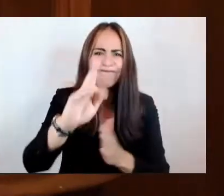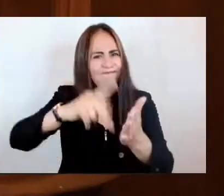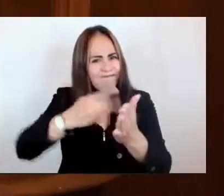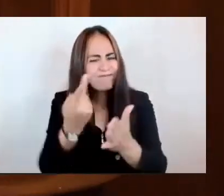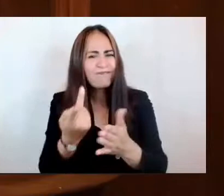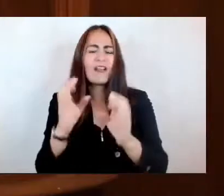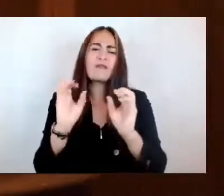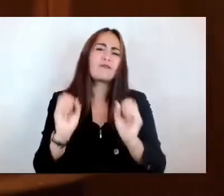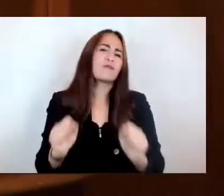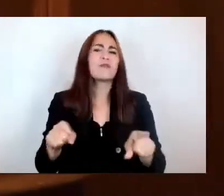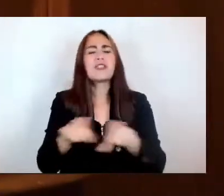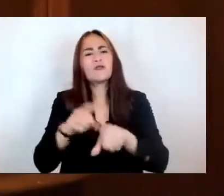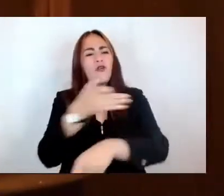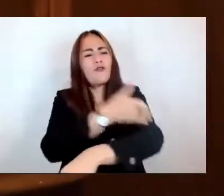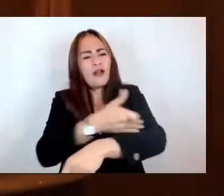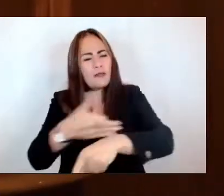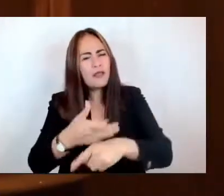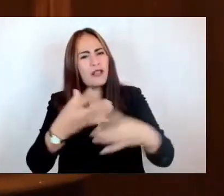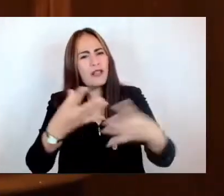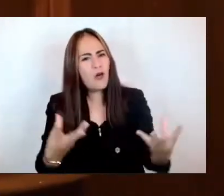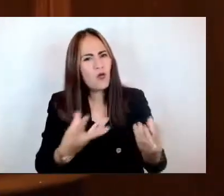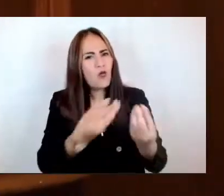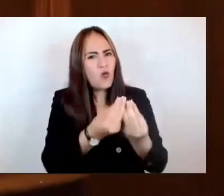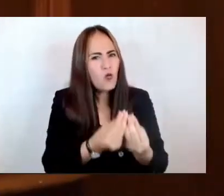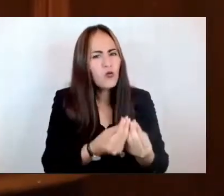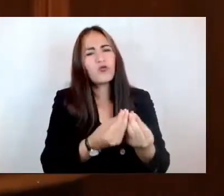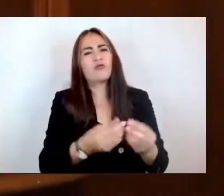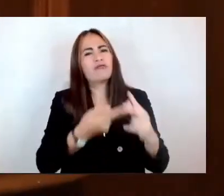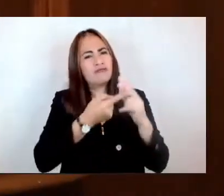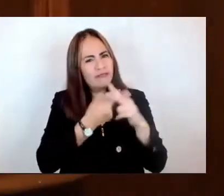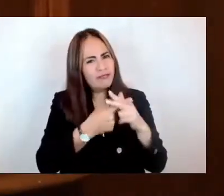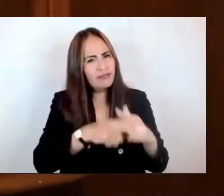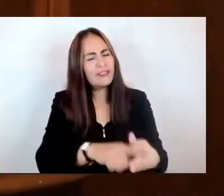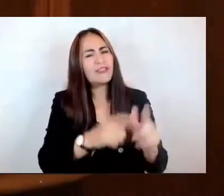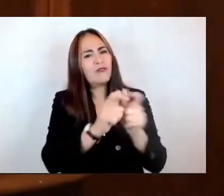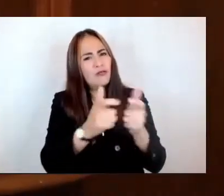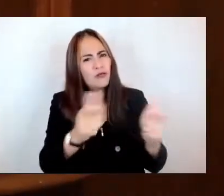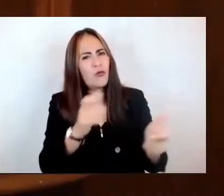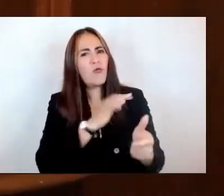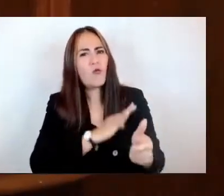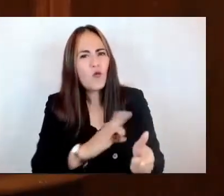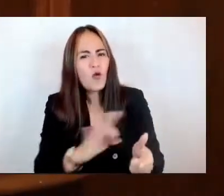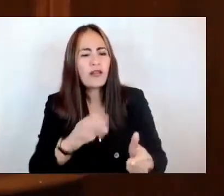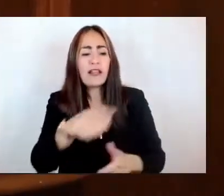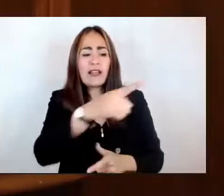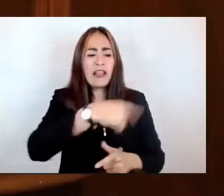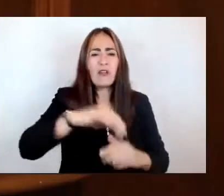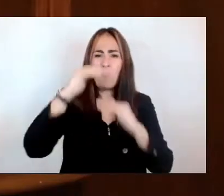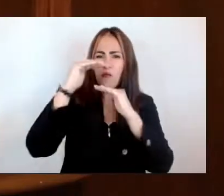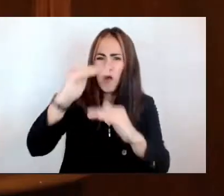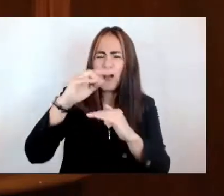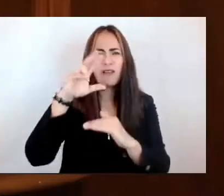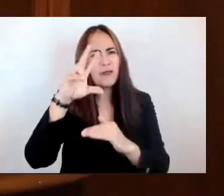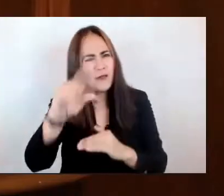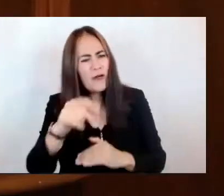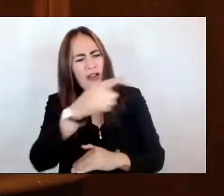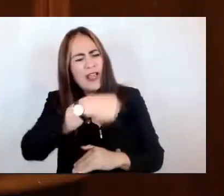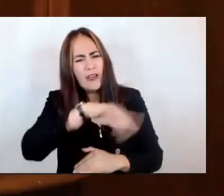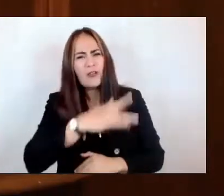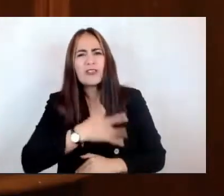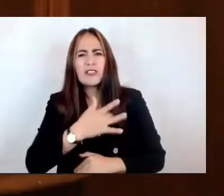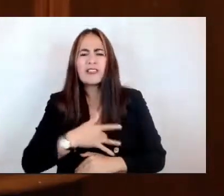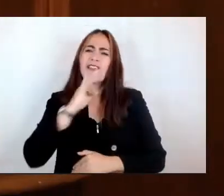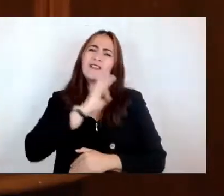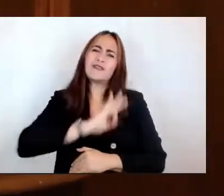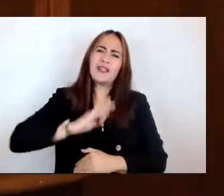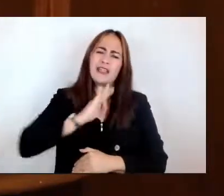de superar toda limitación, de ser felices por su propio esfuerzo, dándoles